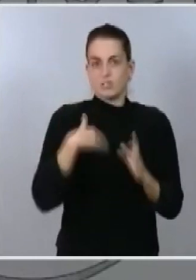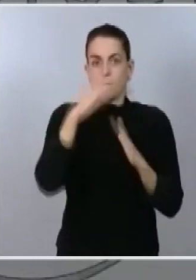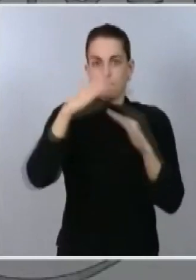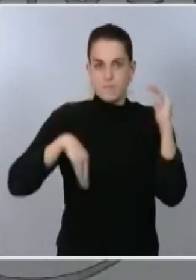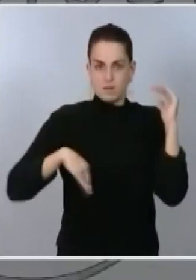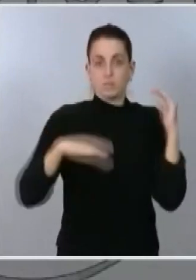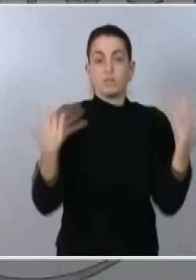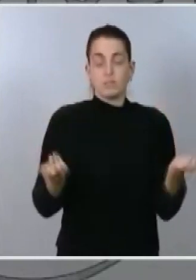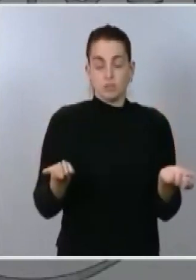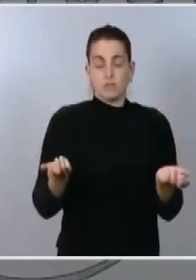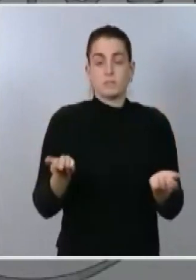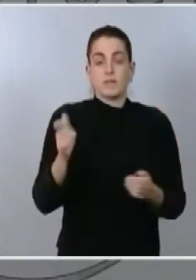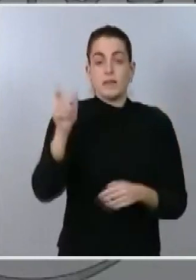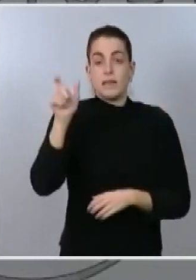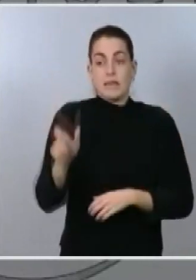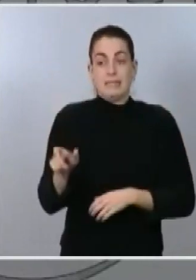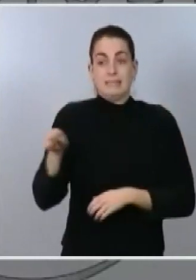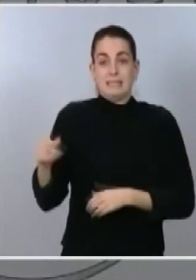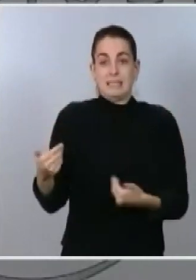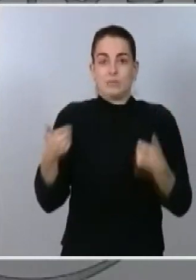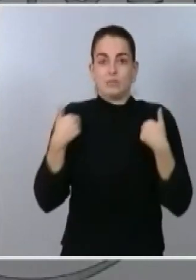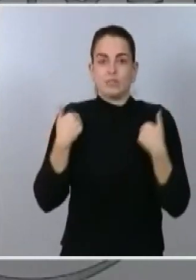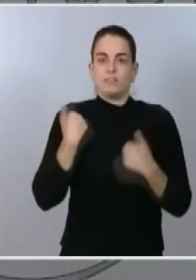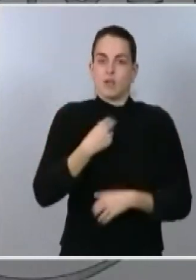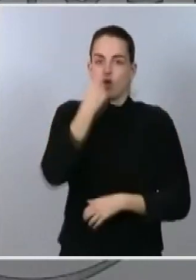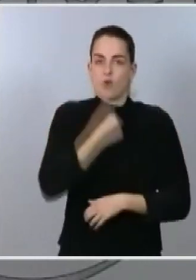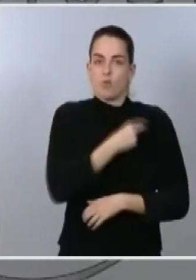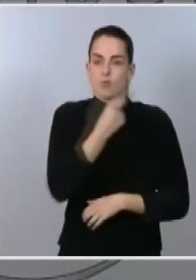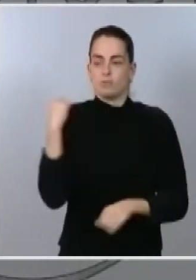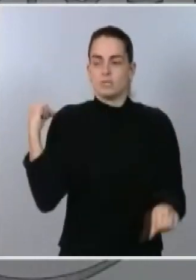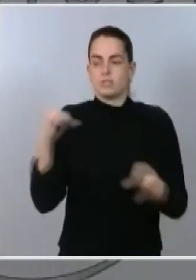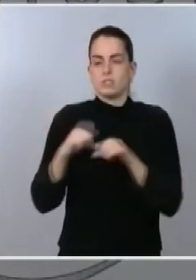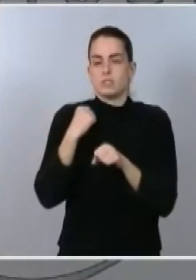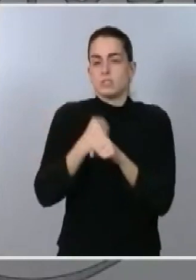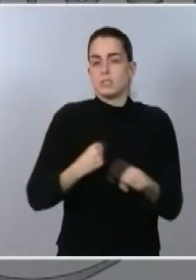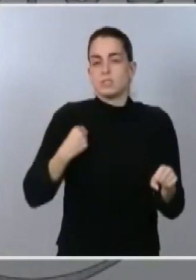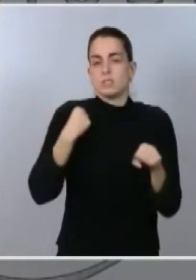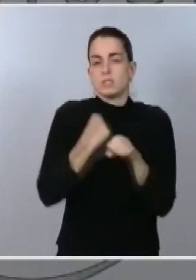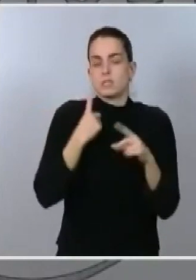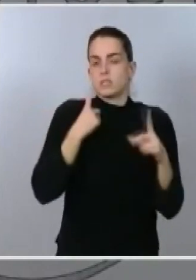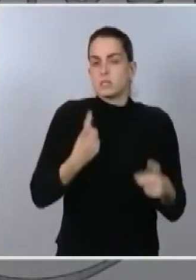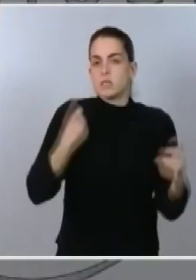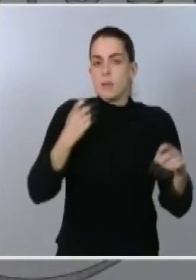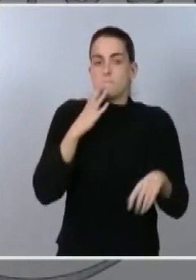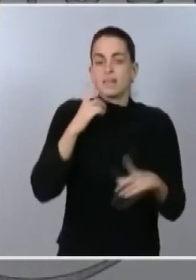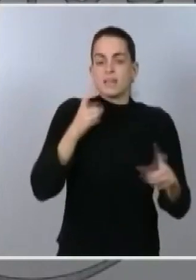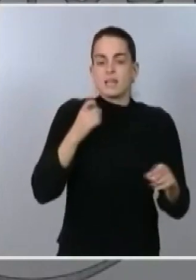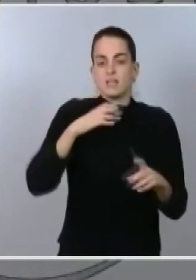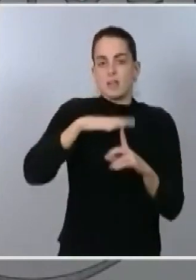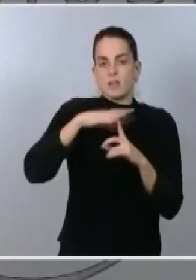como fue su compromiso, venía ya trabajando de forma intensa en el abaratamiento de la factura de la luz.